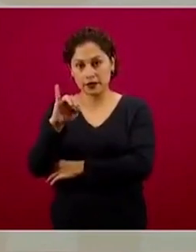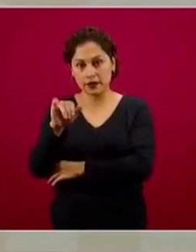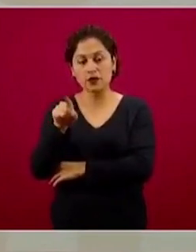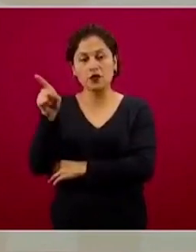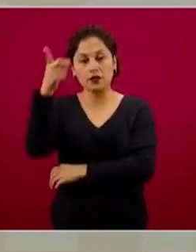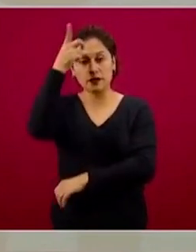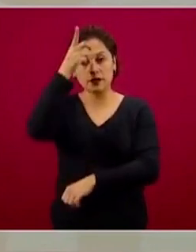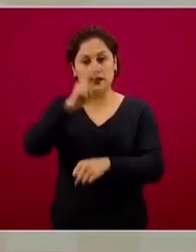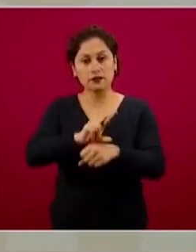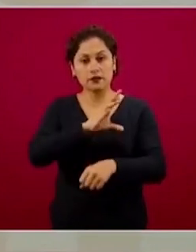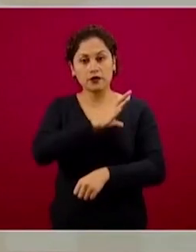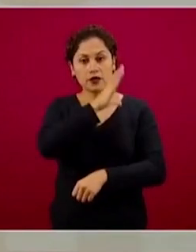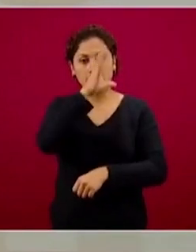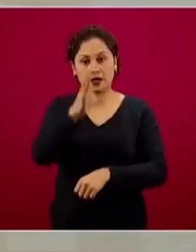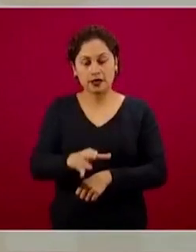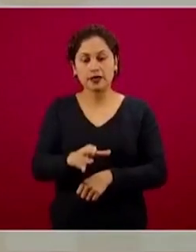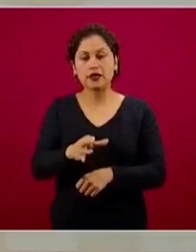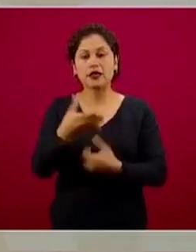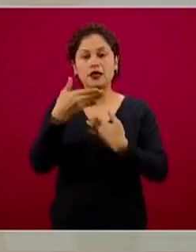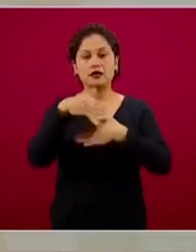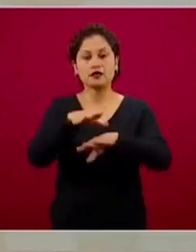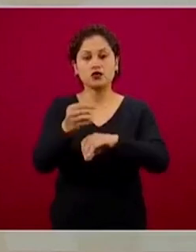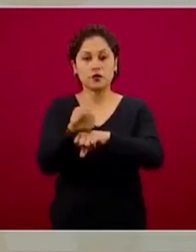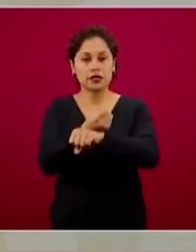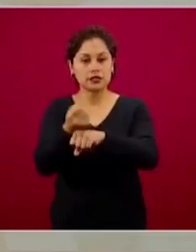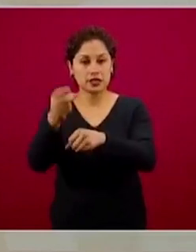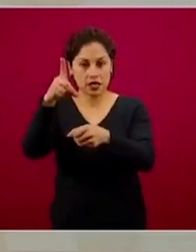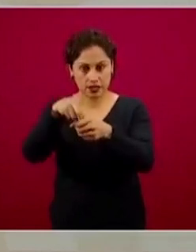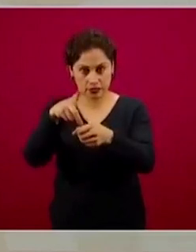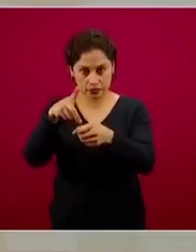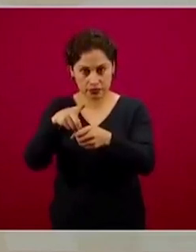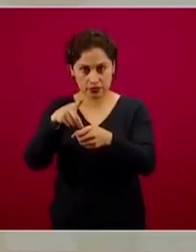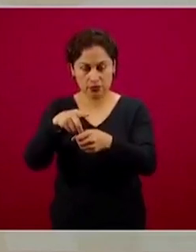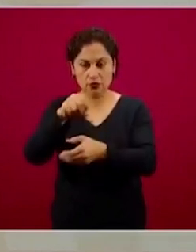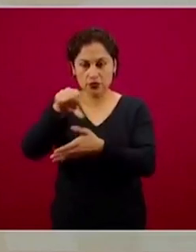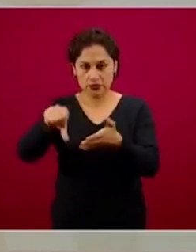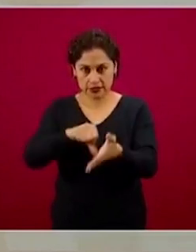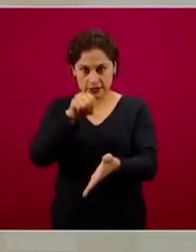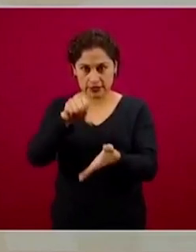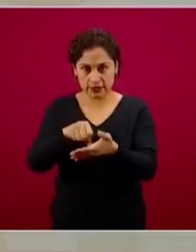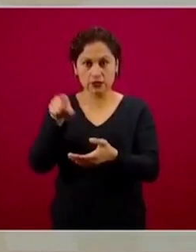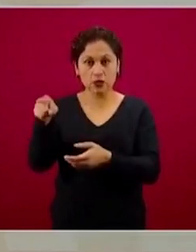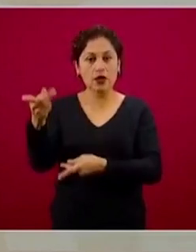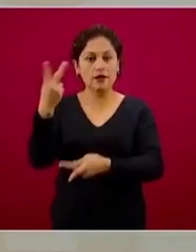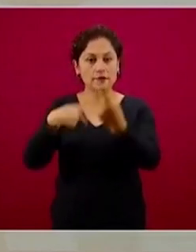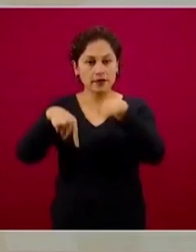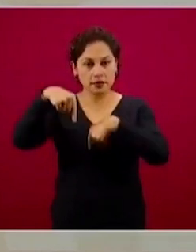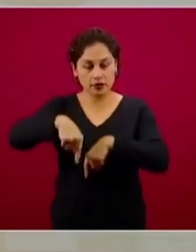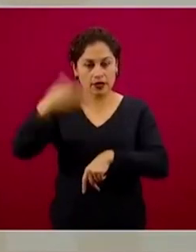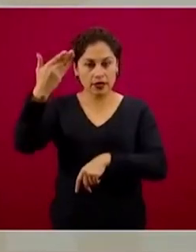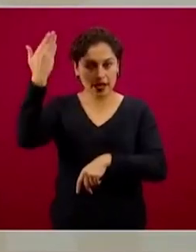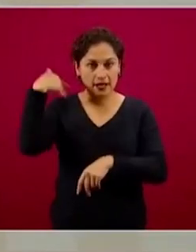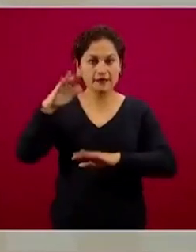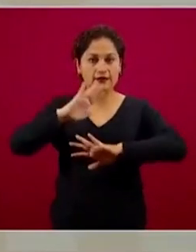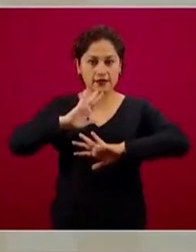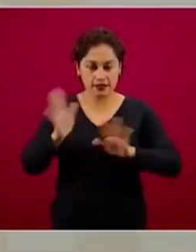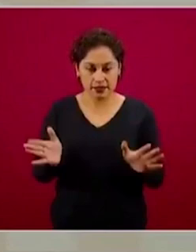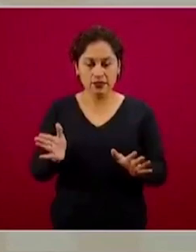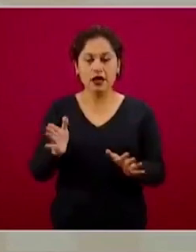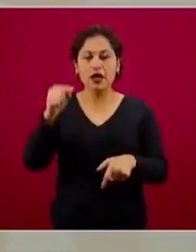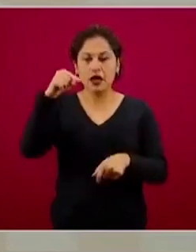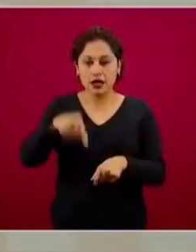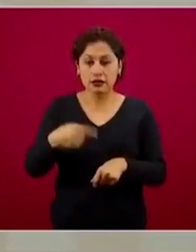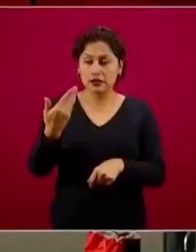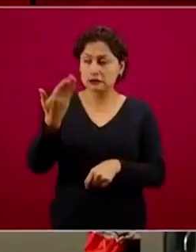Centro Nacional de Transfusión Sanguínea, y aquí explicó con detalle cuáles son las previsiones que tomamos hace